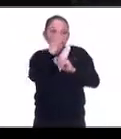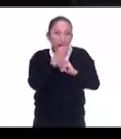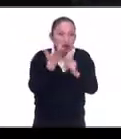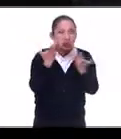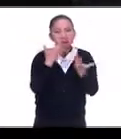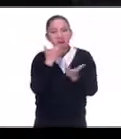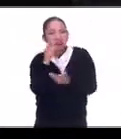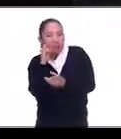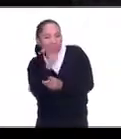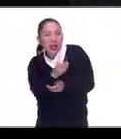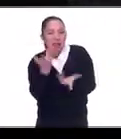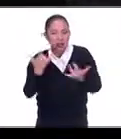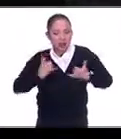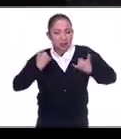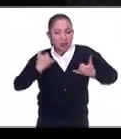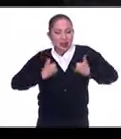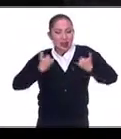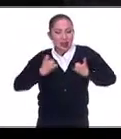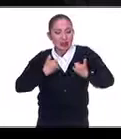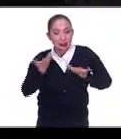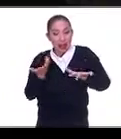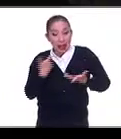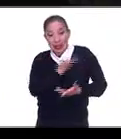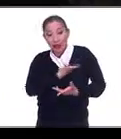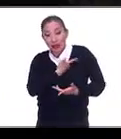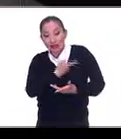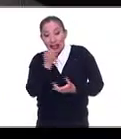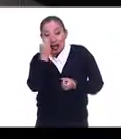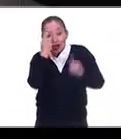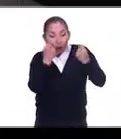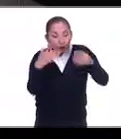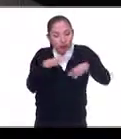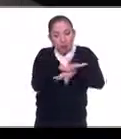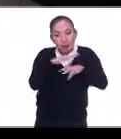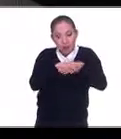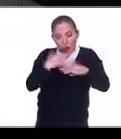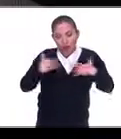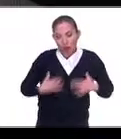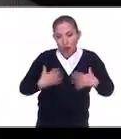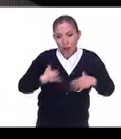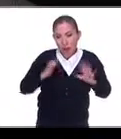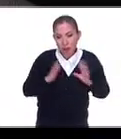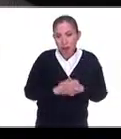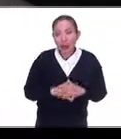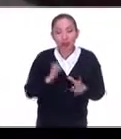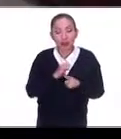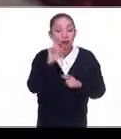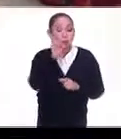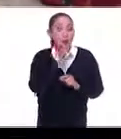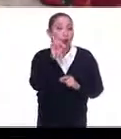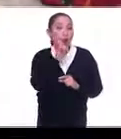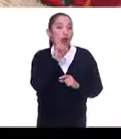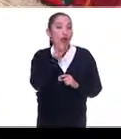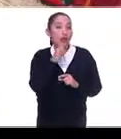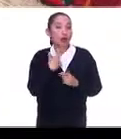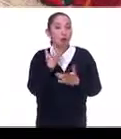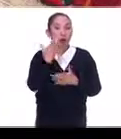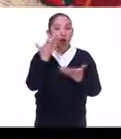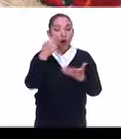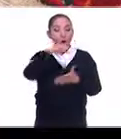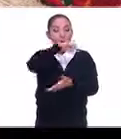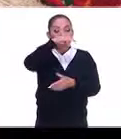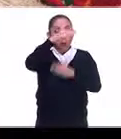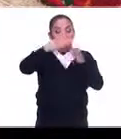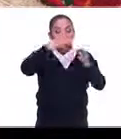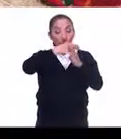bonitos y las jóvenes han empujado mucho ciertos cambios en la indumentaria. Entonces, la mujer está en el centro del mundo